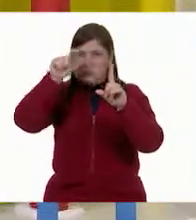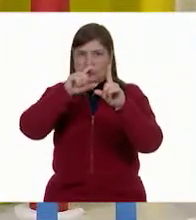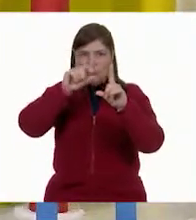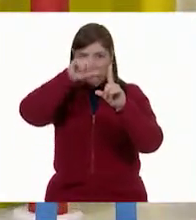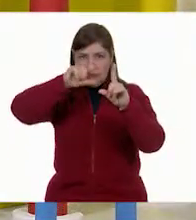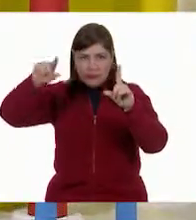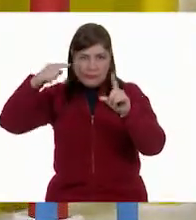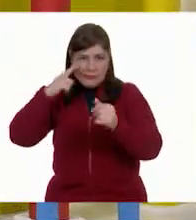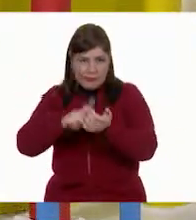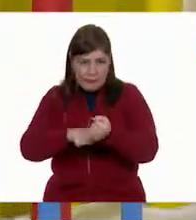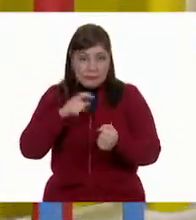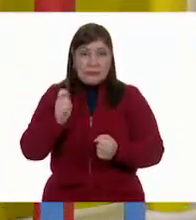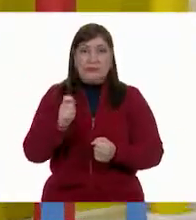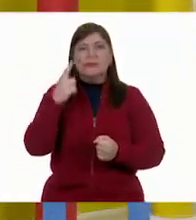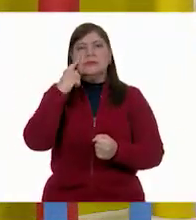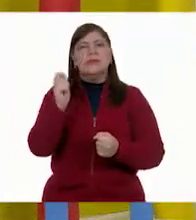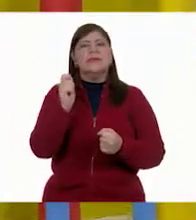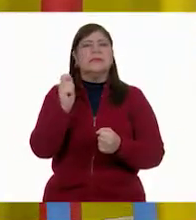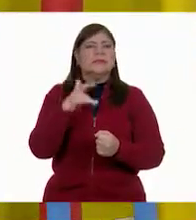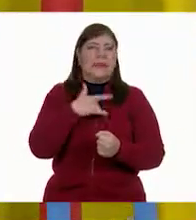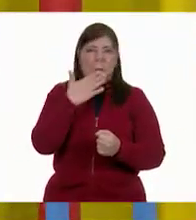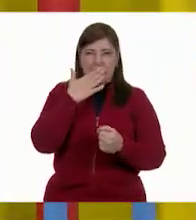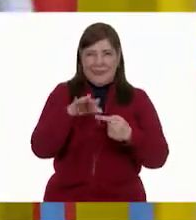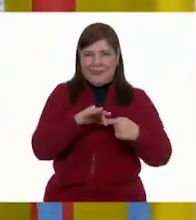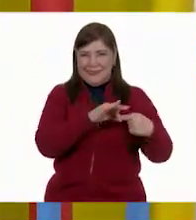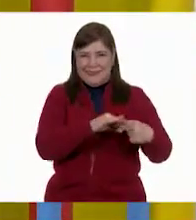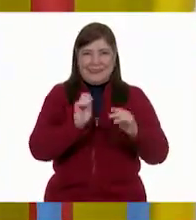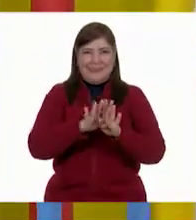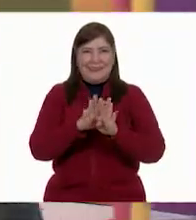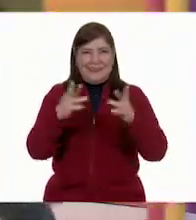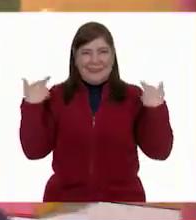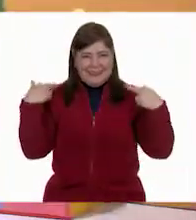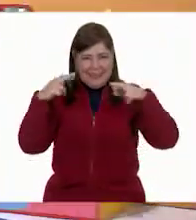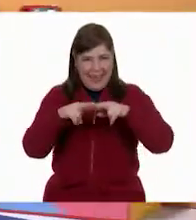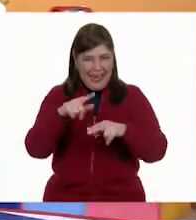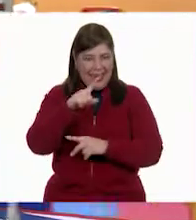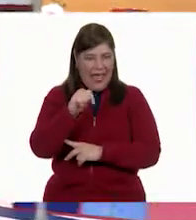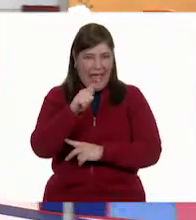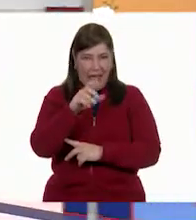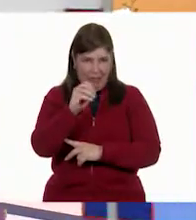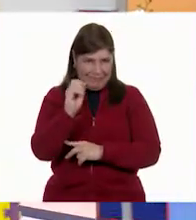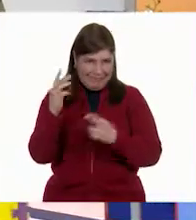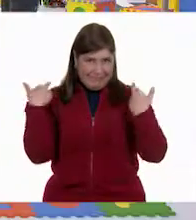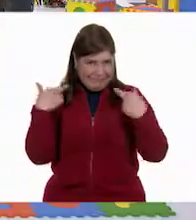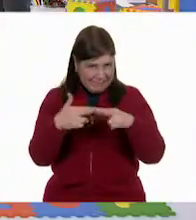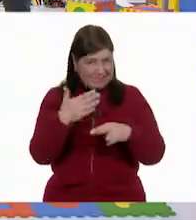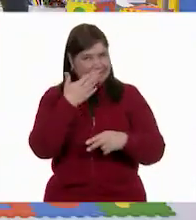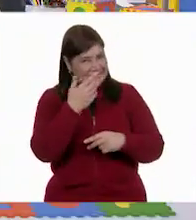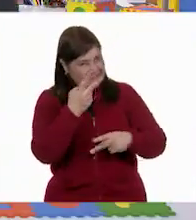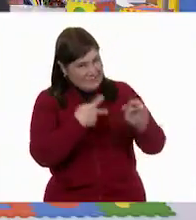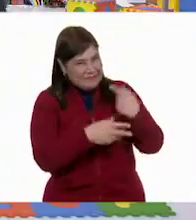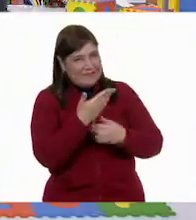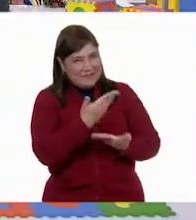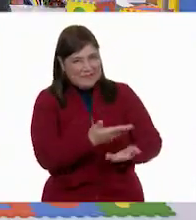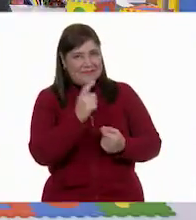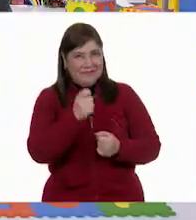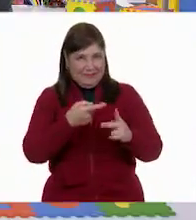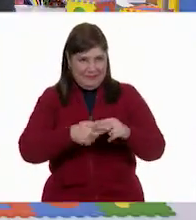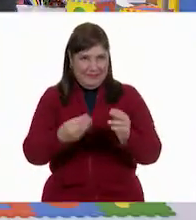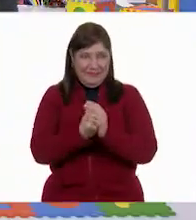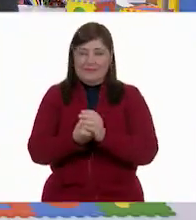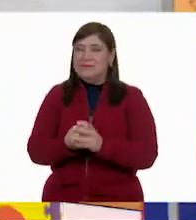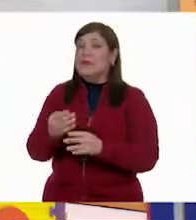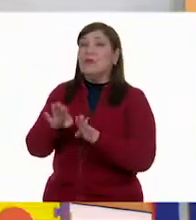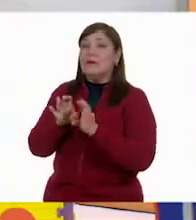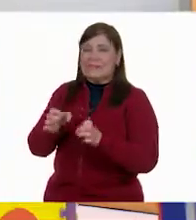los ejercicios con los que vamos a trabajar, quiero darle la bienvenida al profe Lalo, que ya está acá muy listo para comenzar con esta clase. ¿Cómo estás,